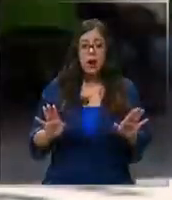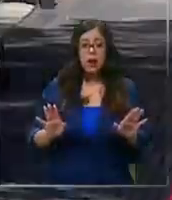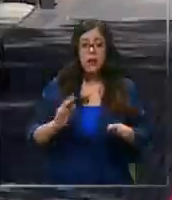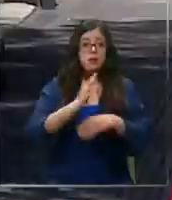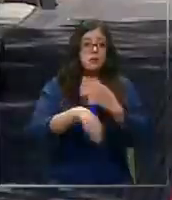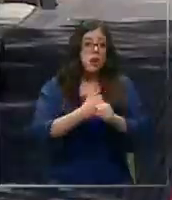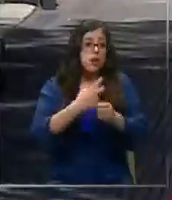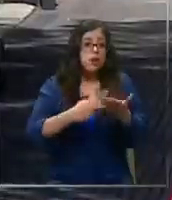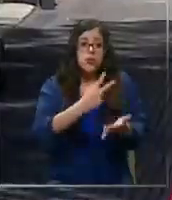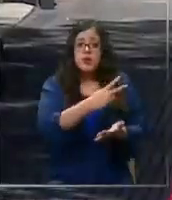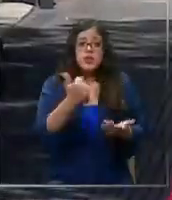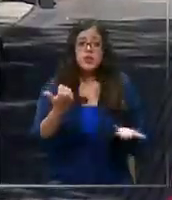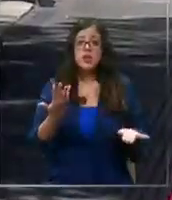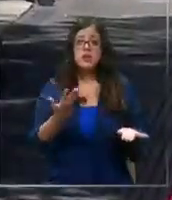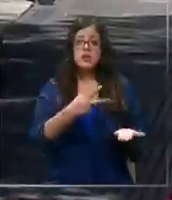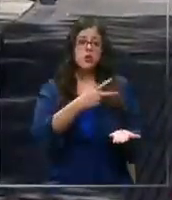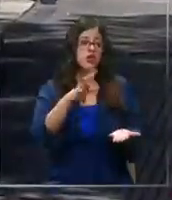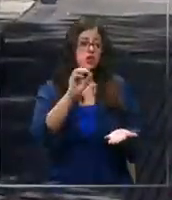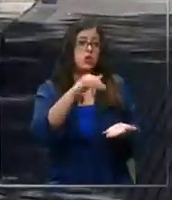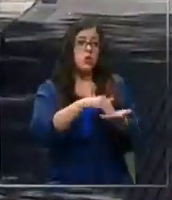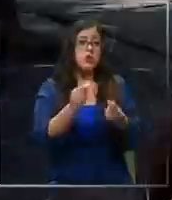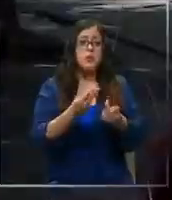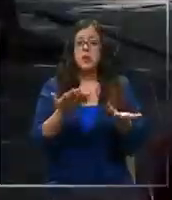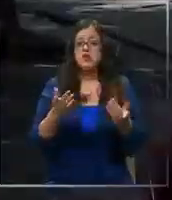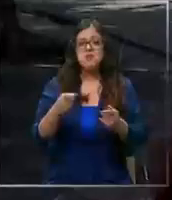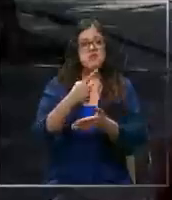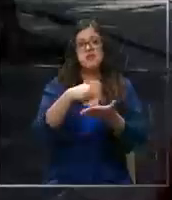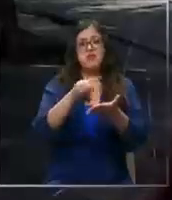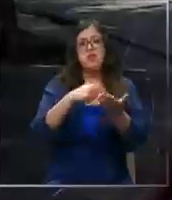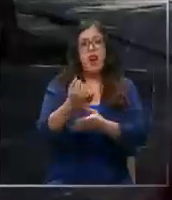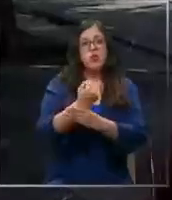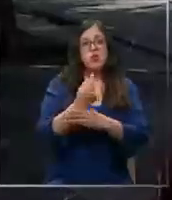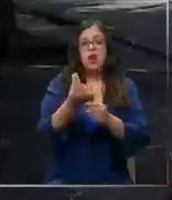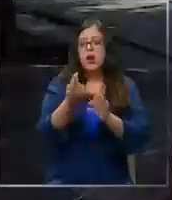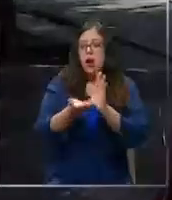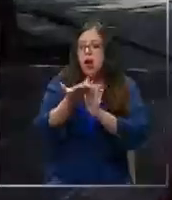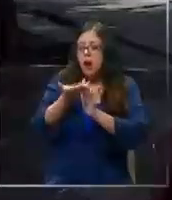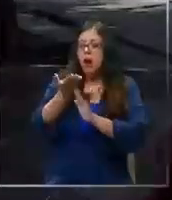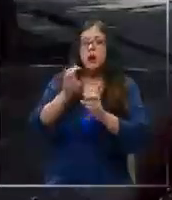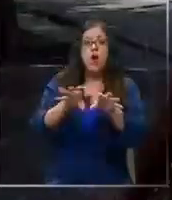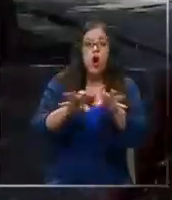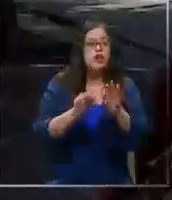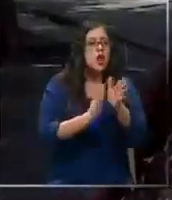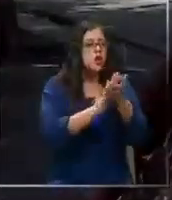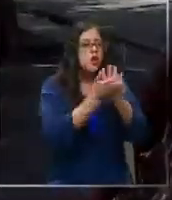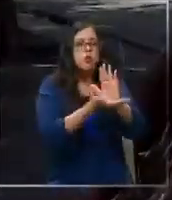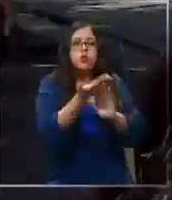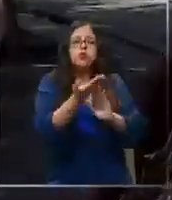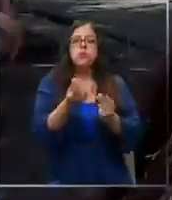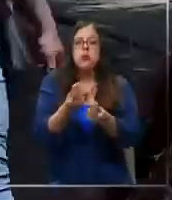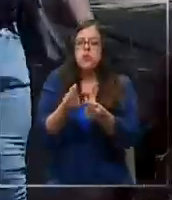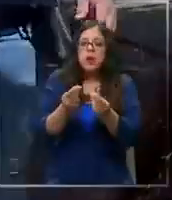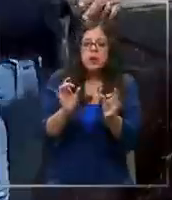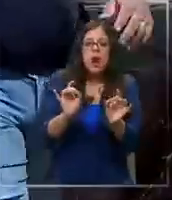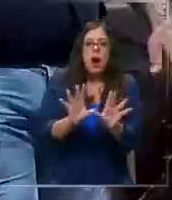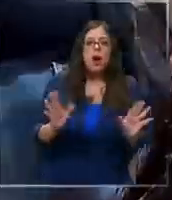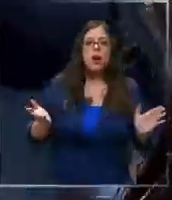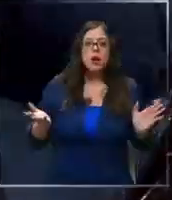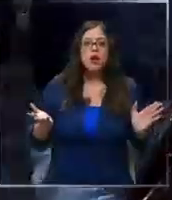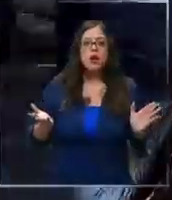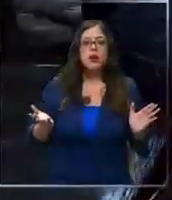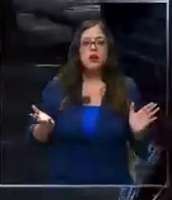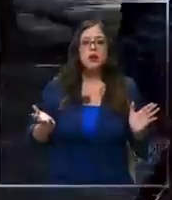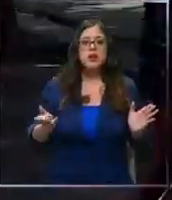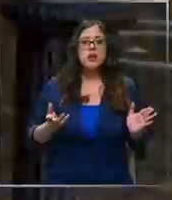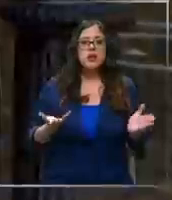2026. Sí, con la inflación, no a servir nada. Las cosas suben, suben, suben, suben. Y la plata ahí, al final, lo